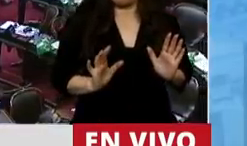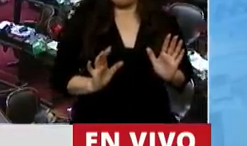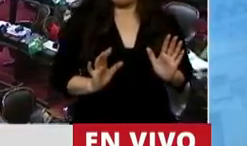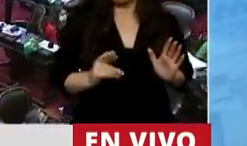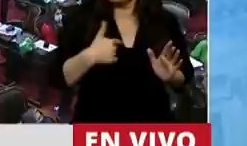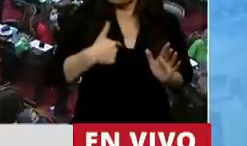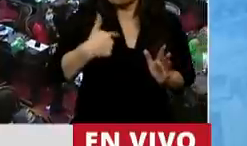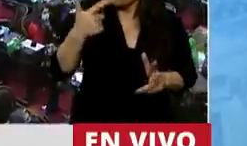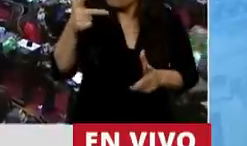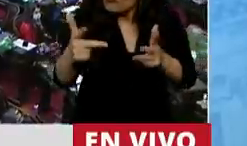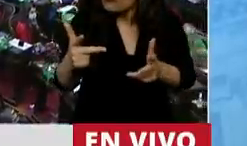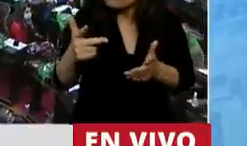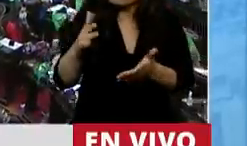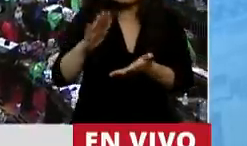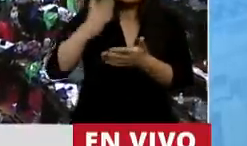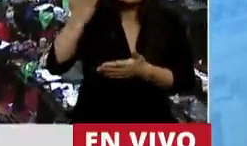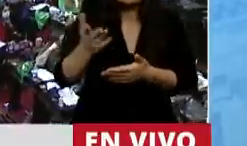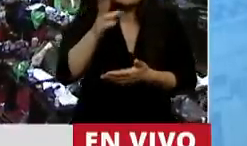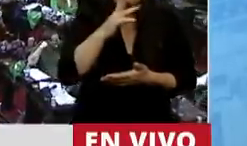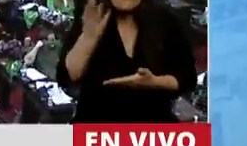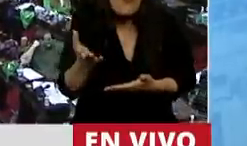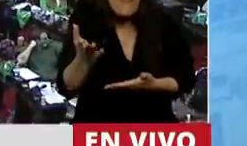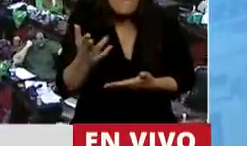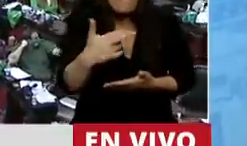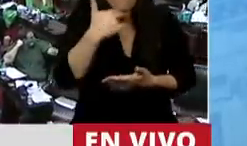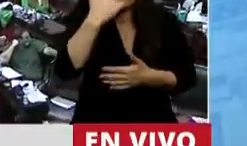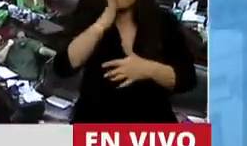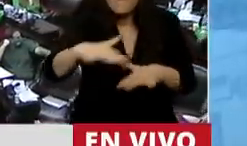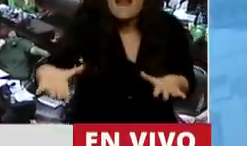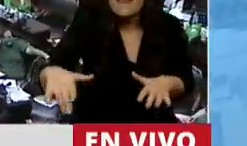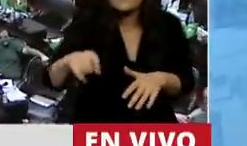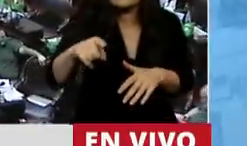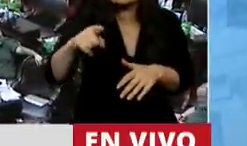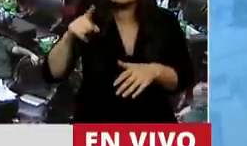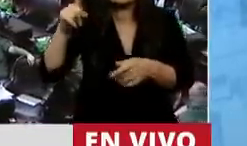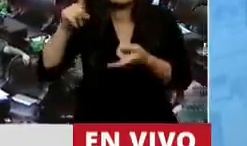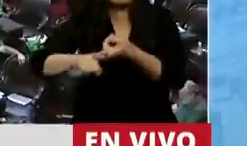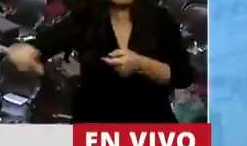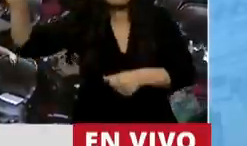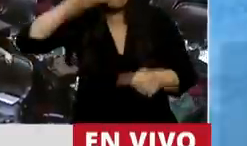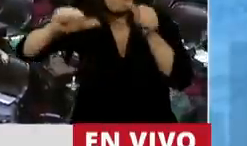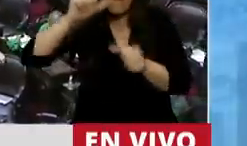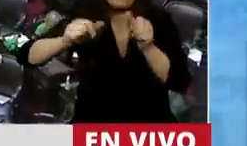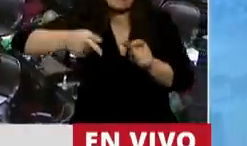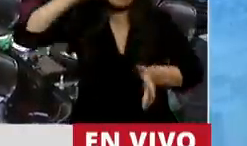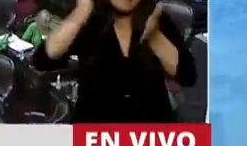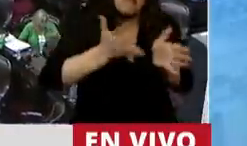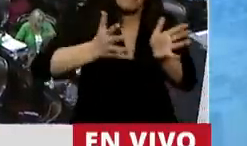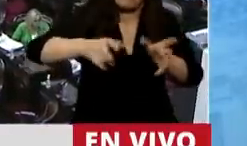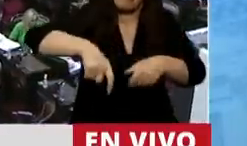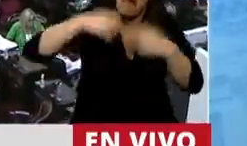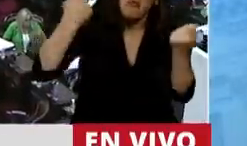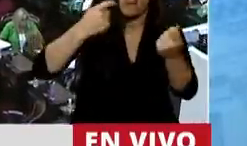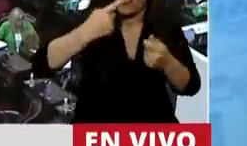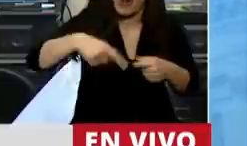Hablé de esas mujeres que tienen hijos, que tienen maridos borrachos, que les pegan, que las violan